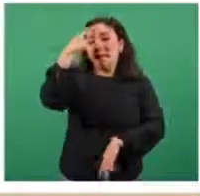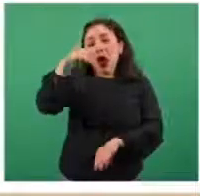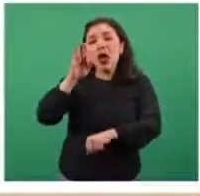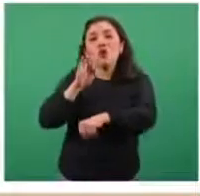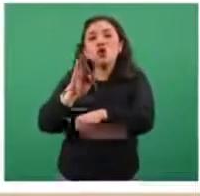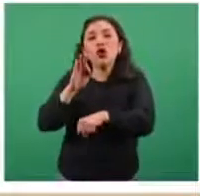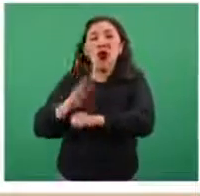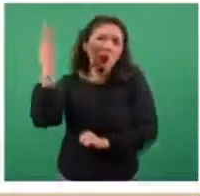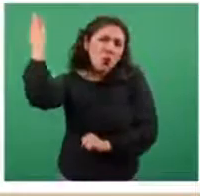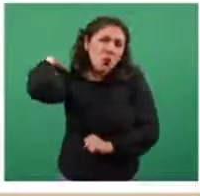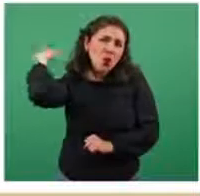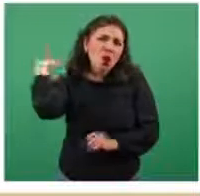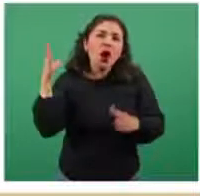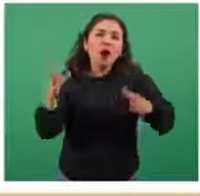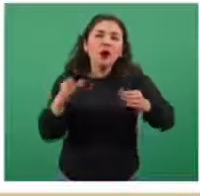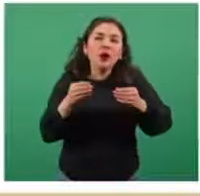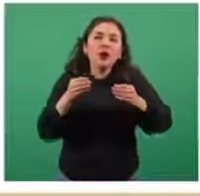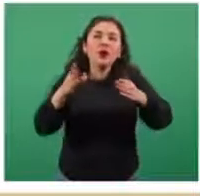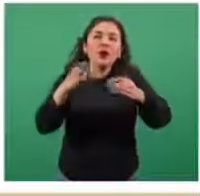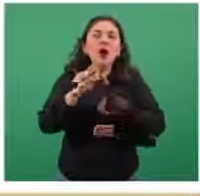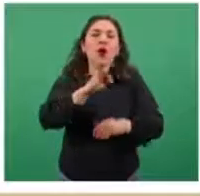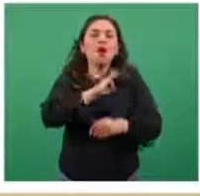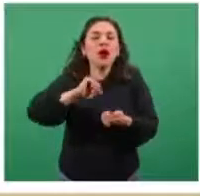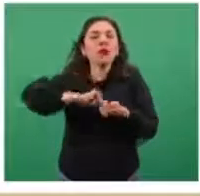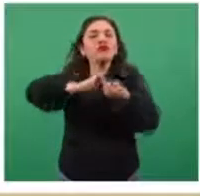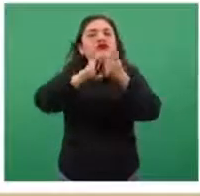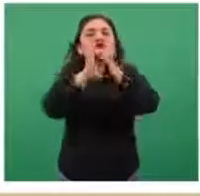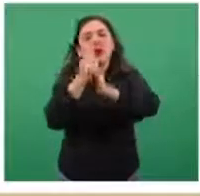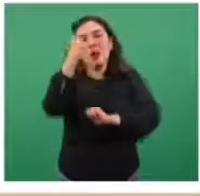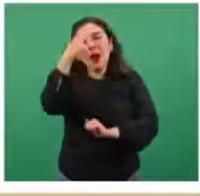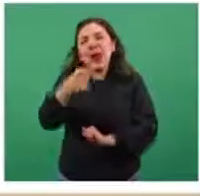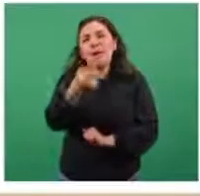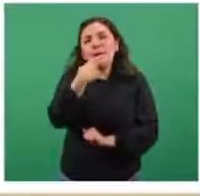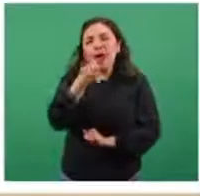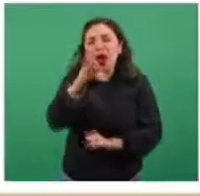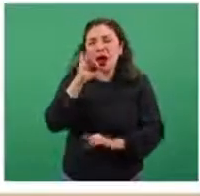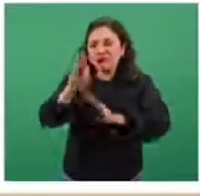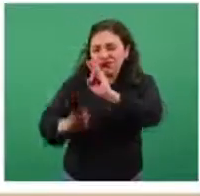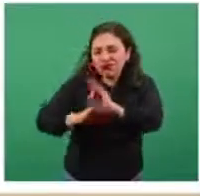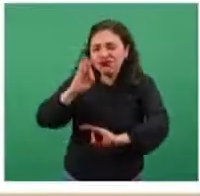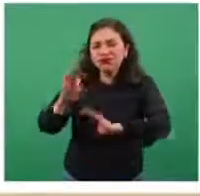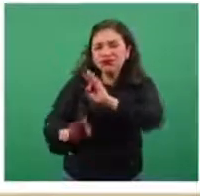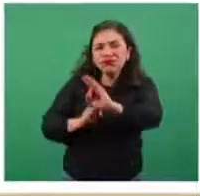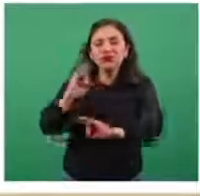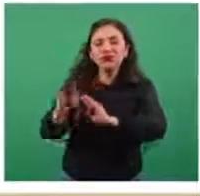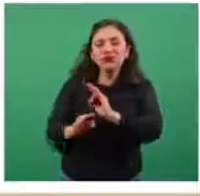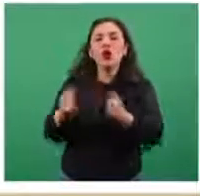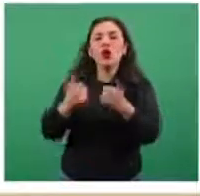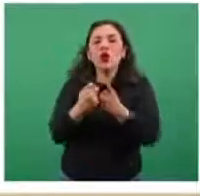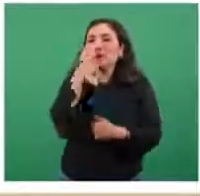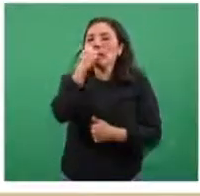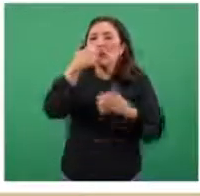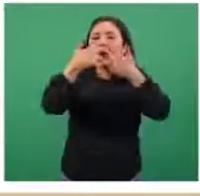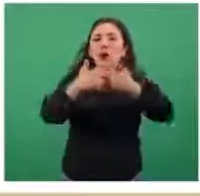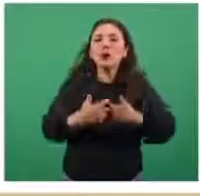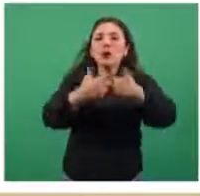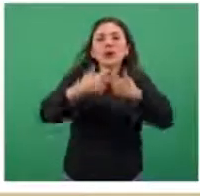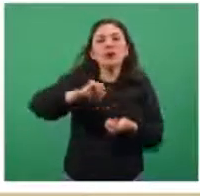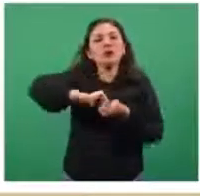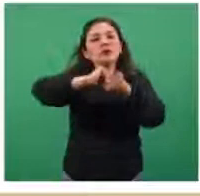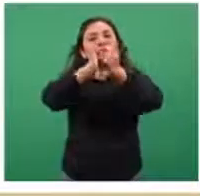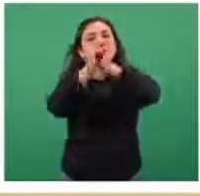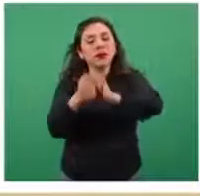proteger a los pulmones en lo que van actuando toda la serie de medicamentos que existen y se pueden dar de manera